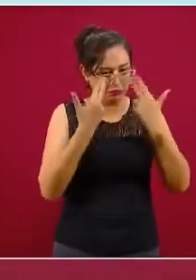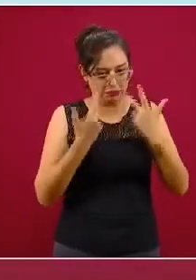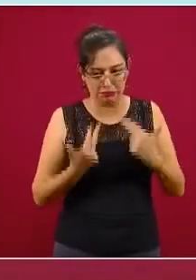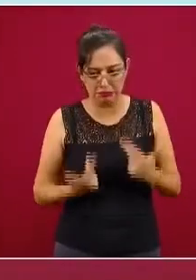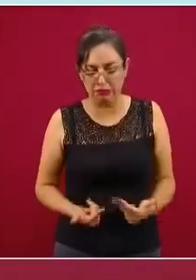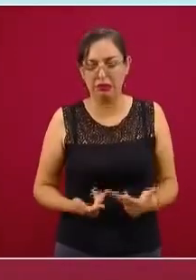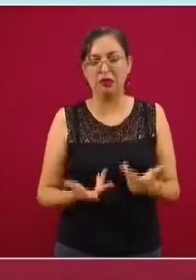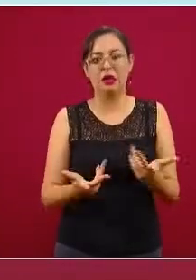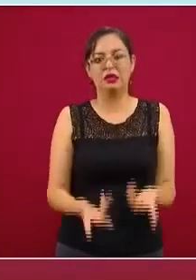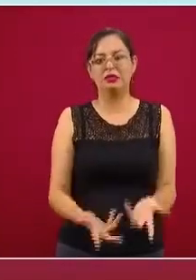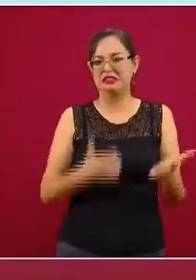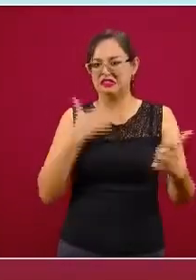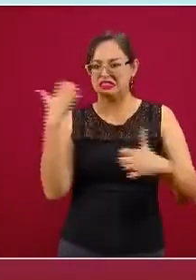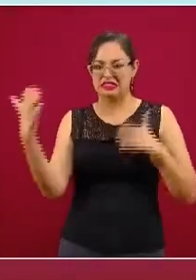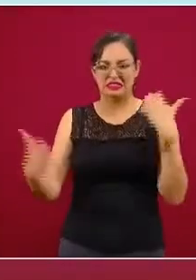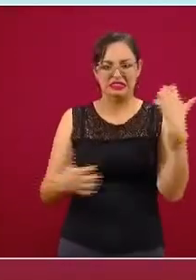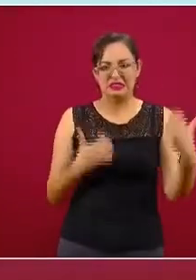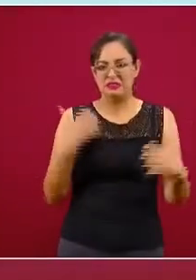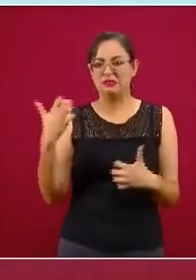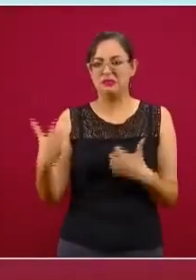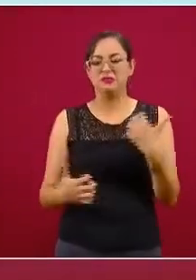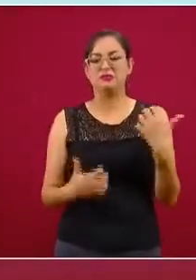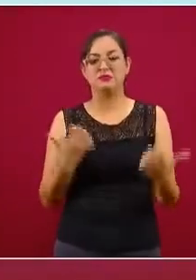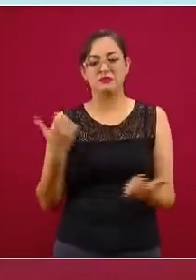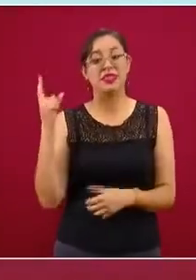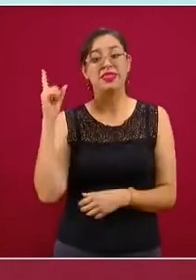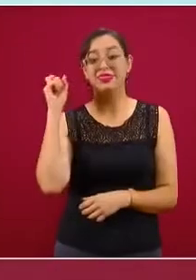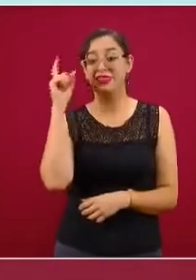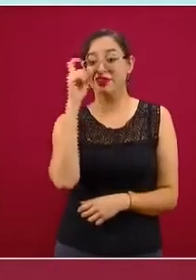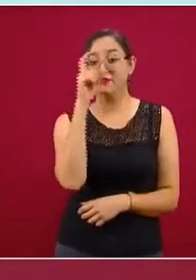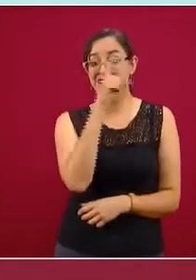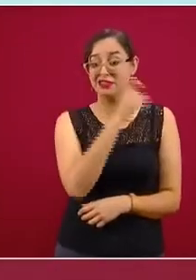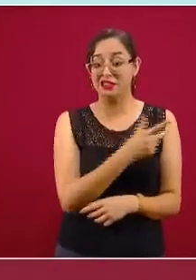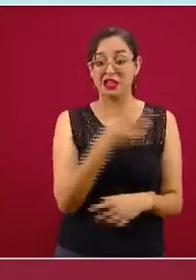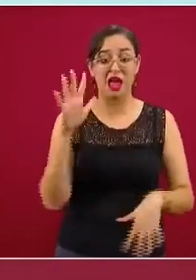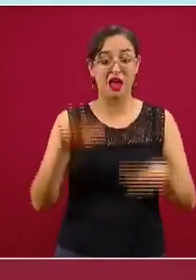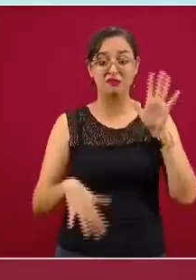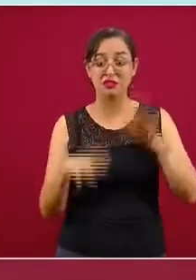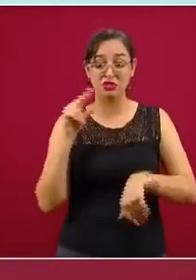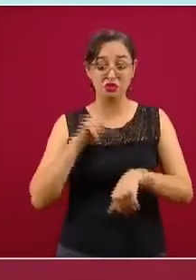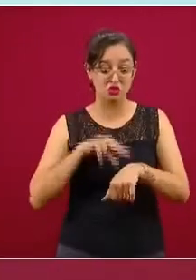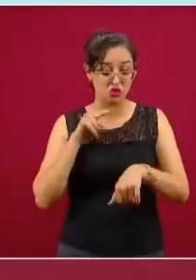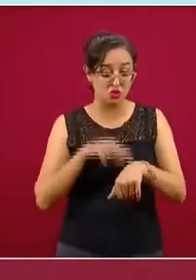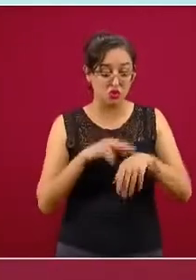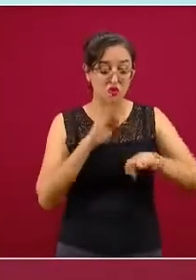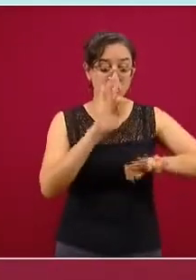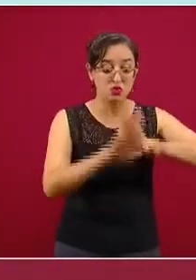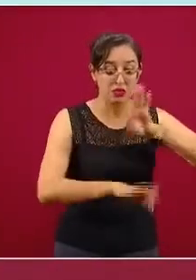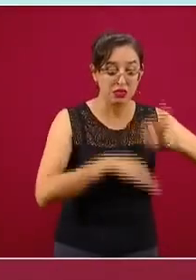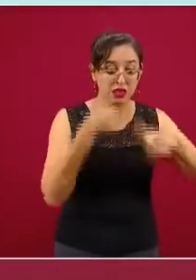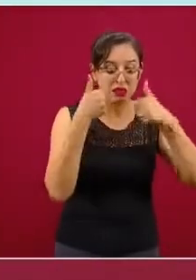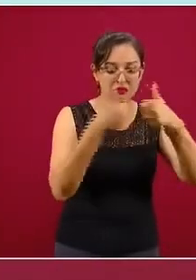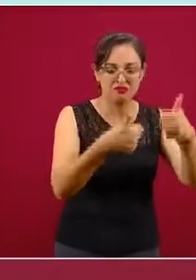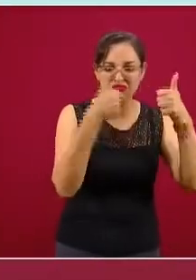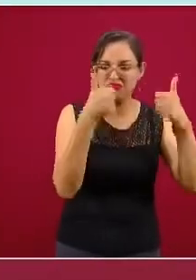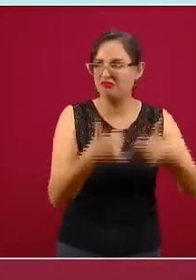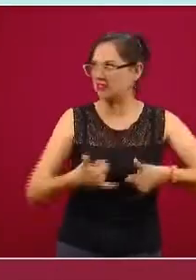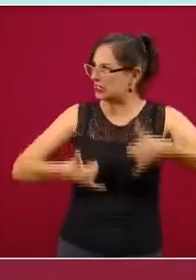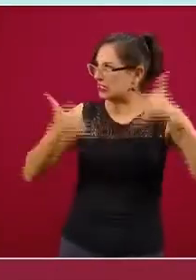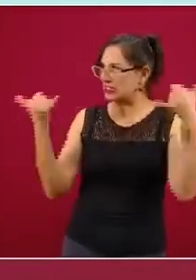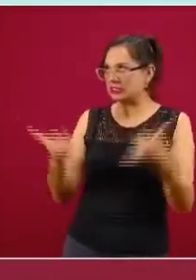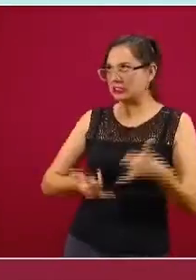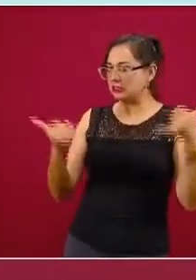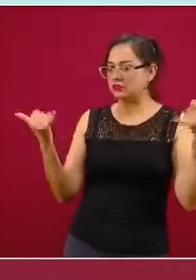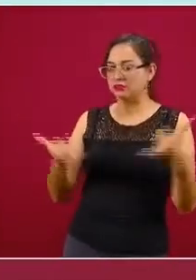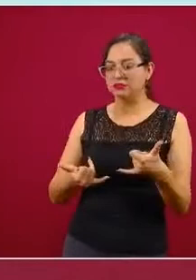regresivos, conducta agresiva. Van a dificultar inclusive el tratamiento del médico.